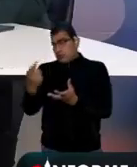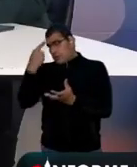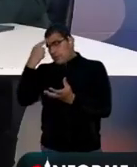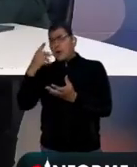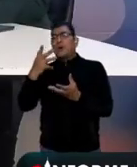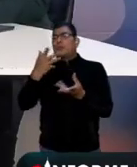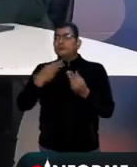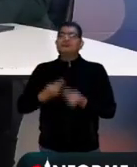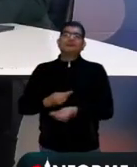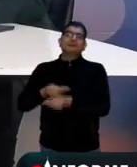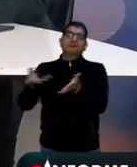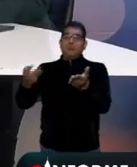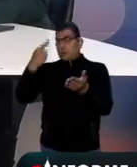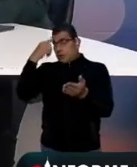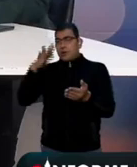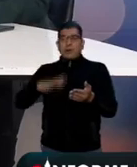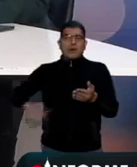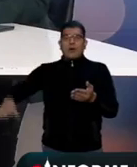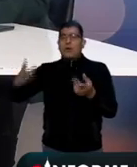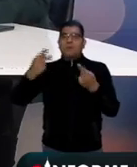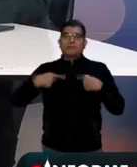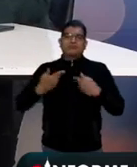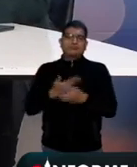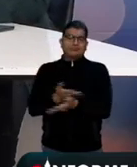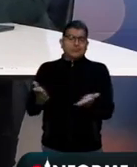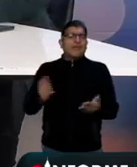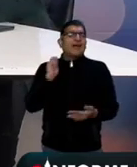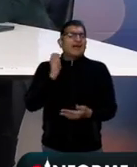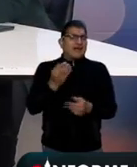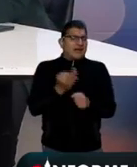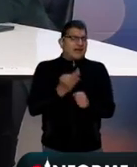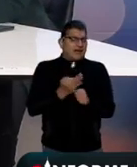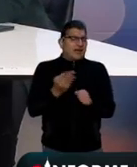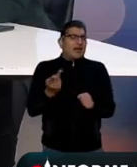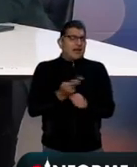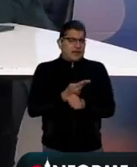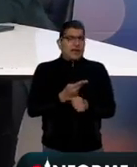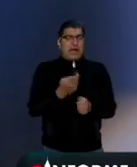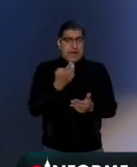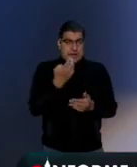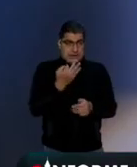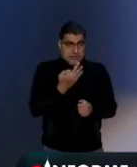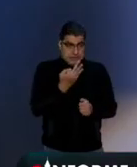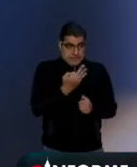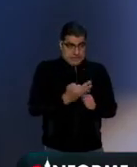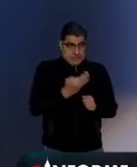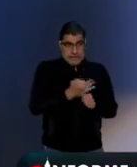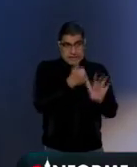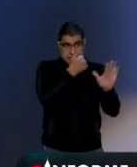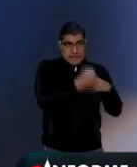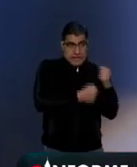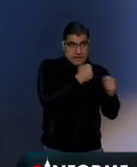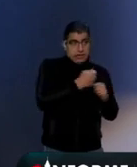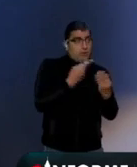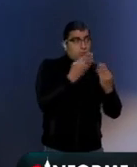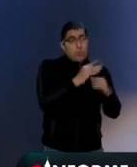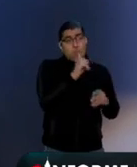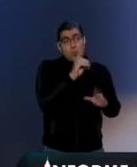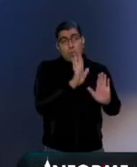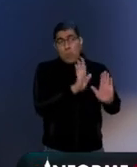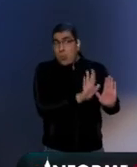y se suele donar a la beneficiencia. ¿Qué va a pasar ahora? Que después de seis años que las cuentas no tengan movimiento,